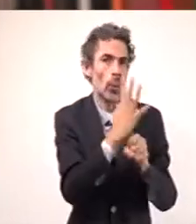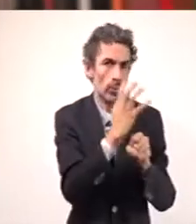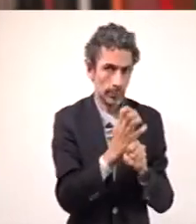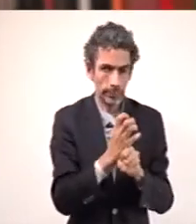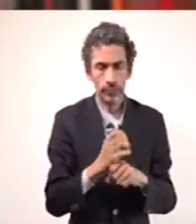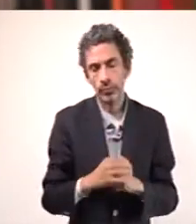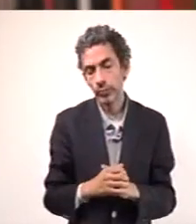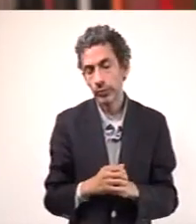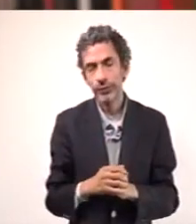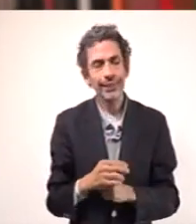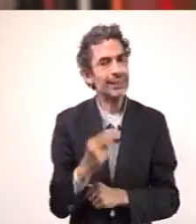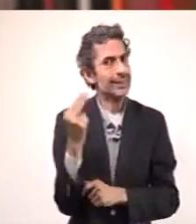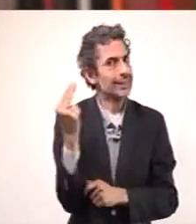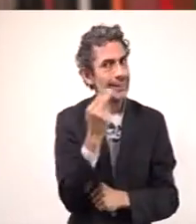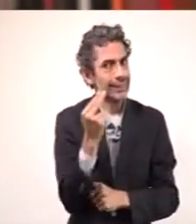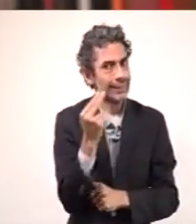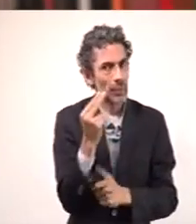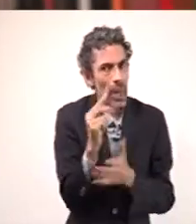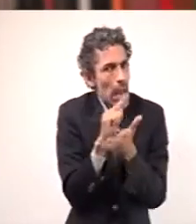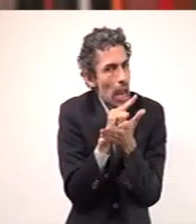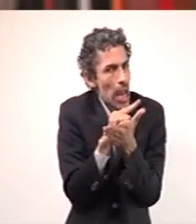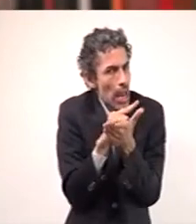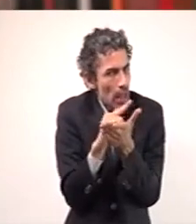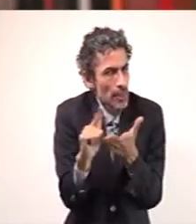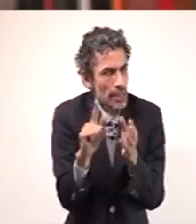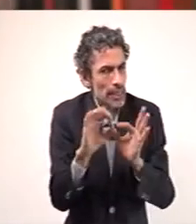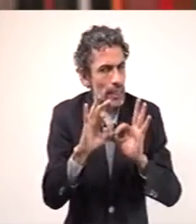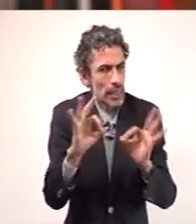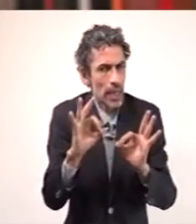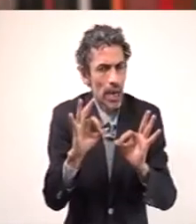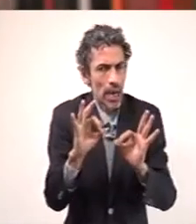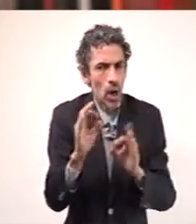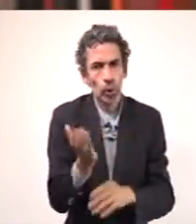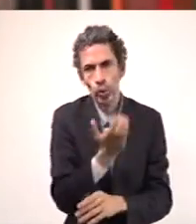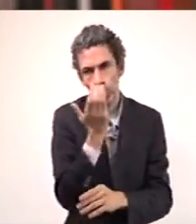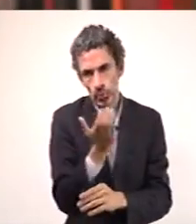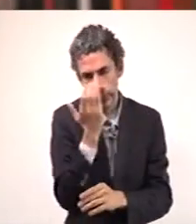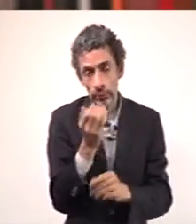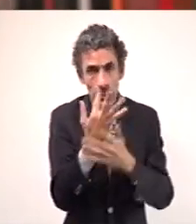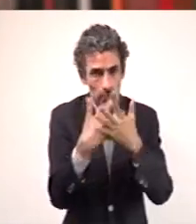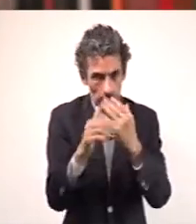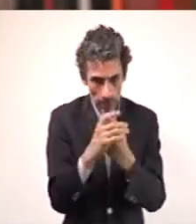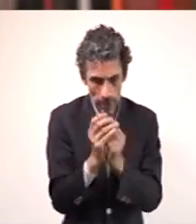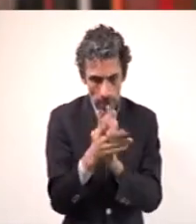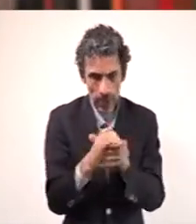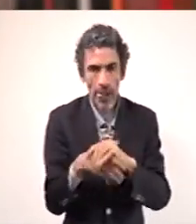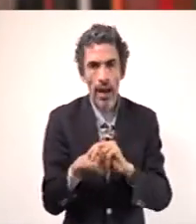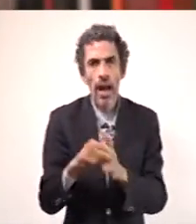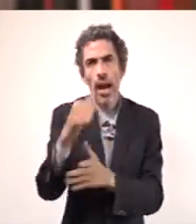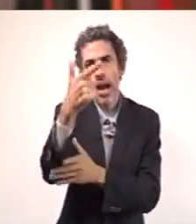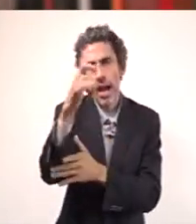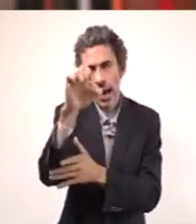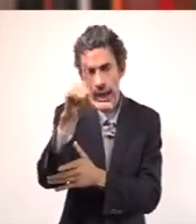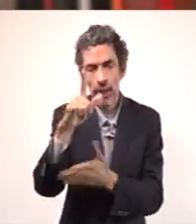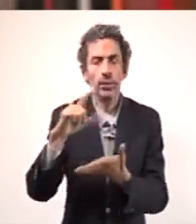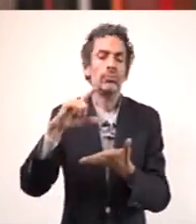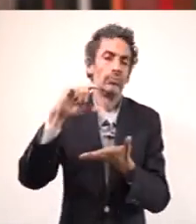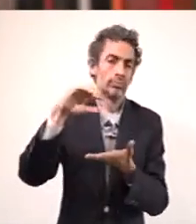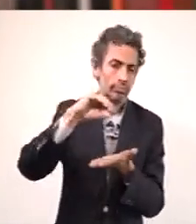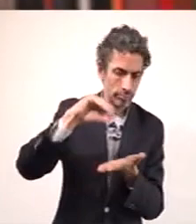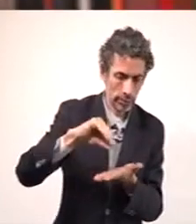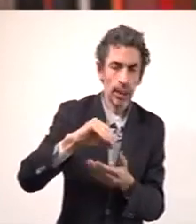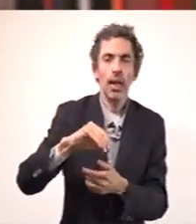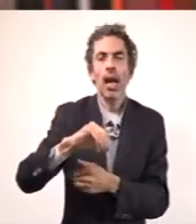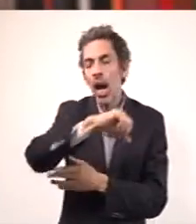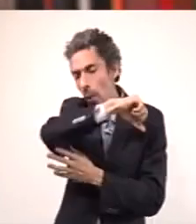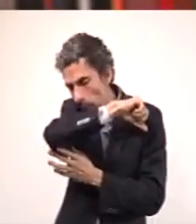debemos mantener las medidas de higiene como una costumbre, el lavado de manos, el uso del gel antibacterial, el